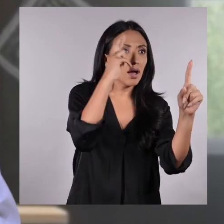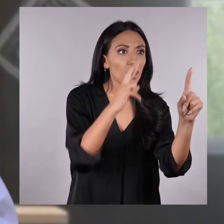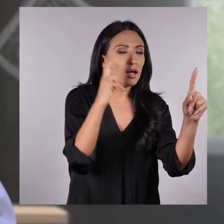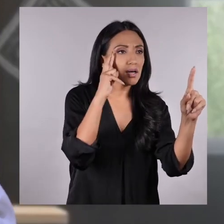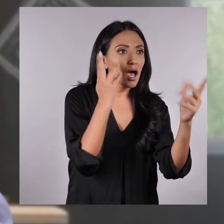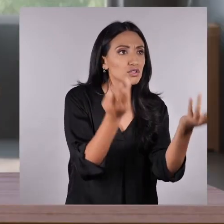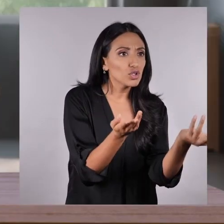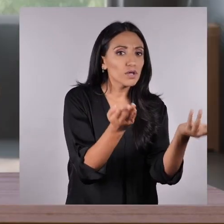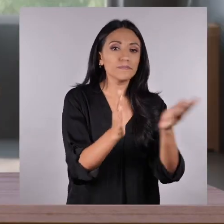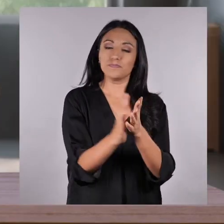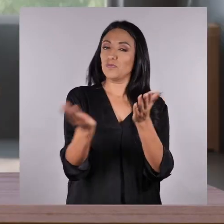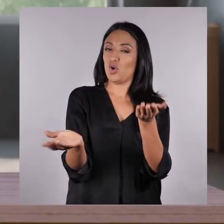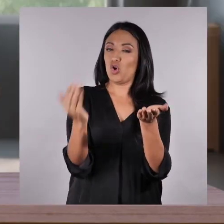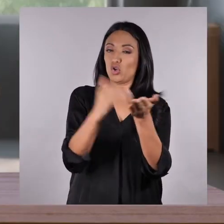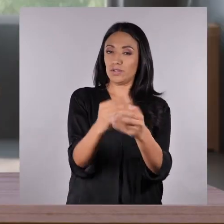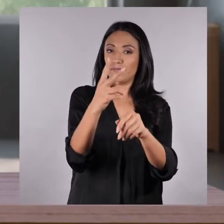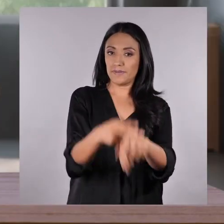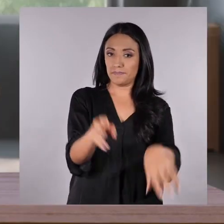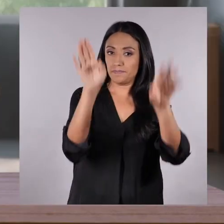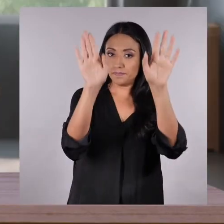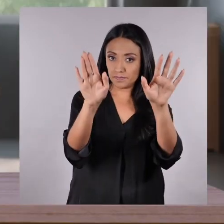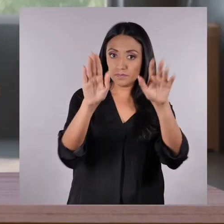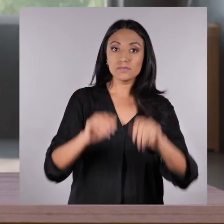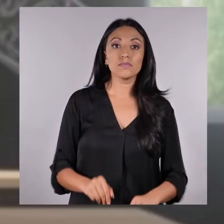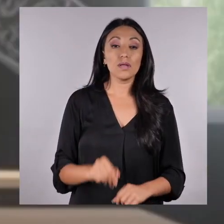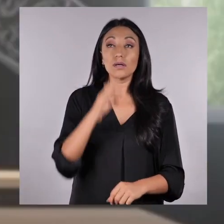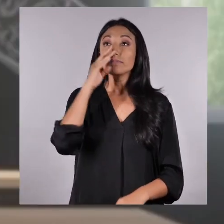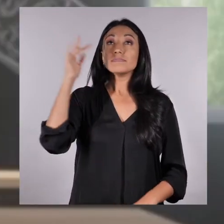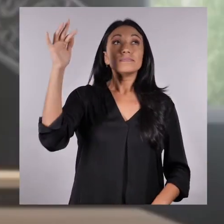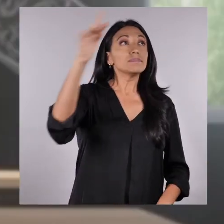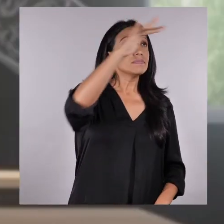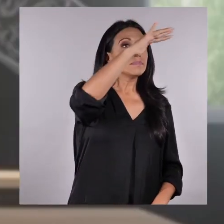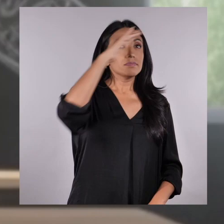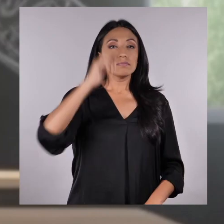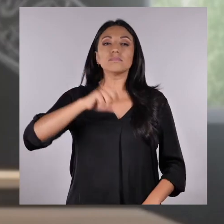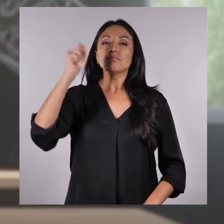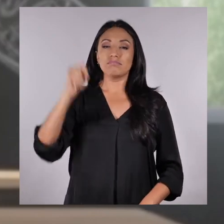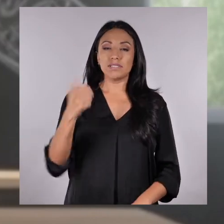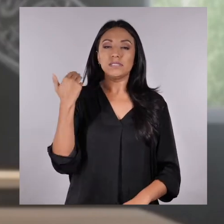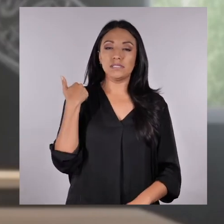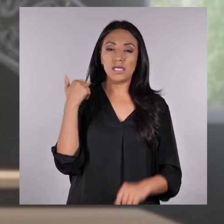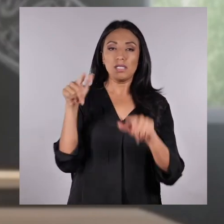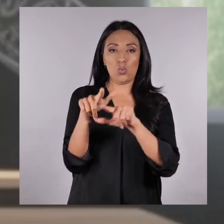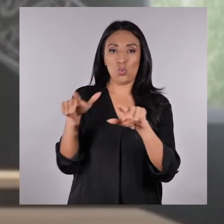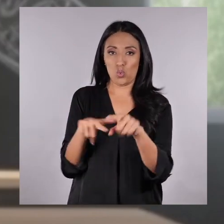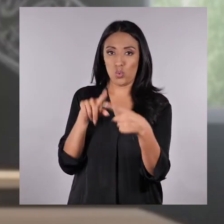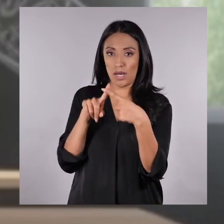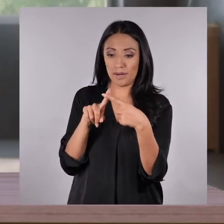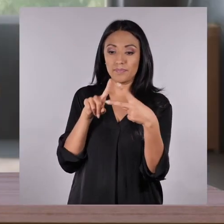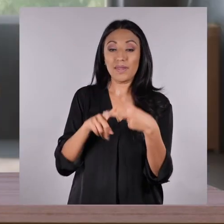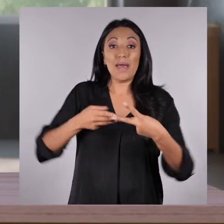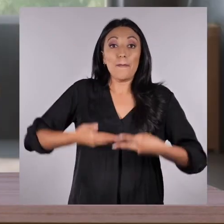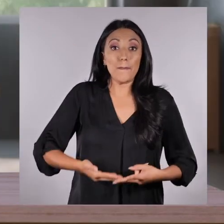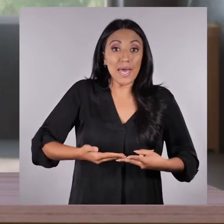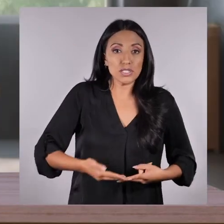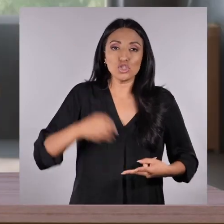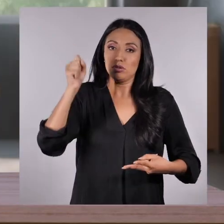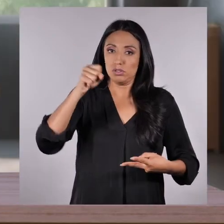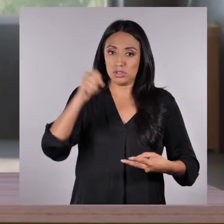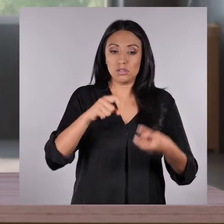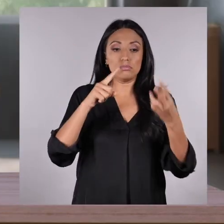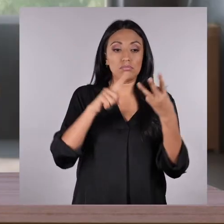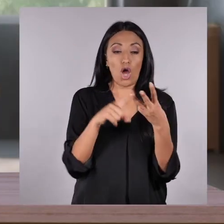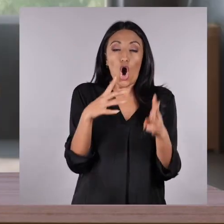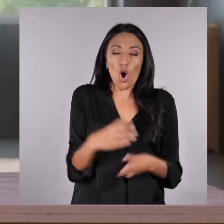razón! Entonces, repasemos Martichiques. El aire ocupa un espacio. Pesa. Se